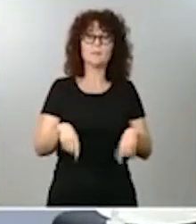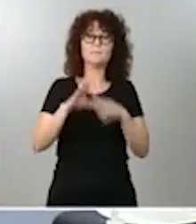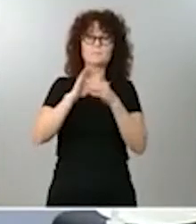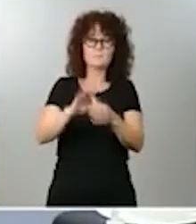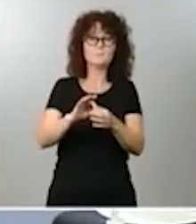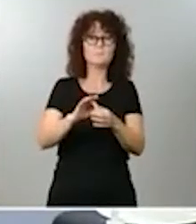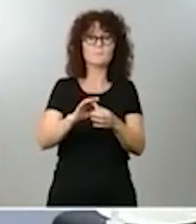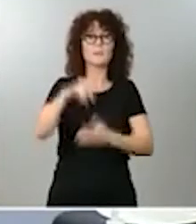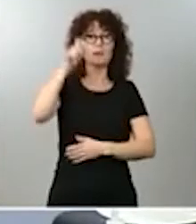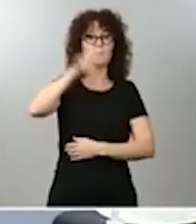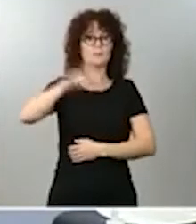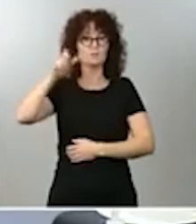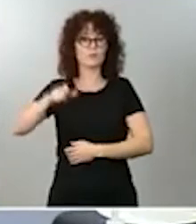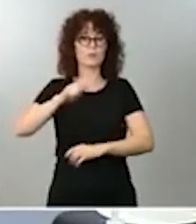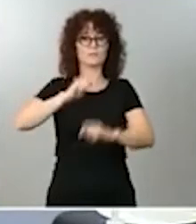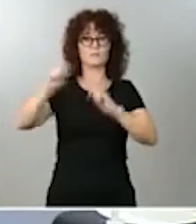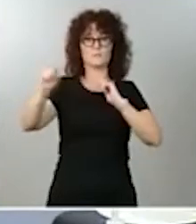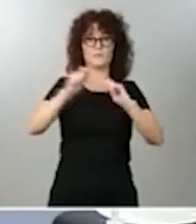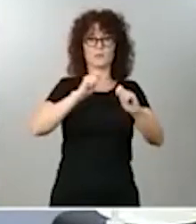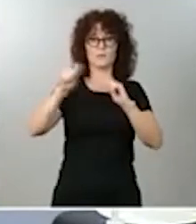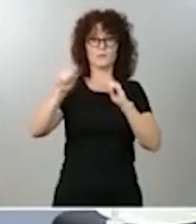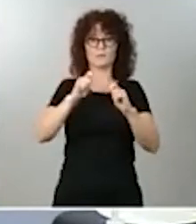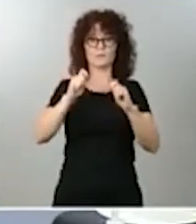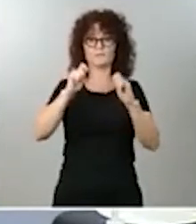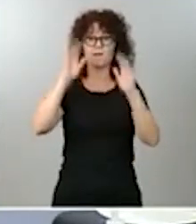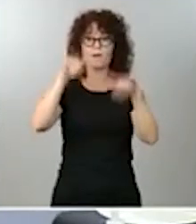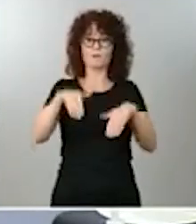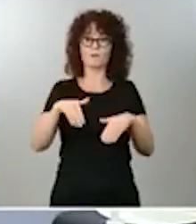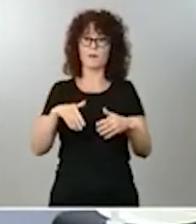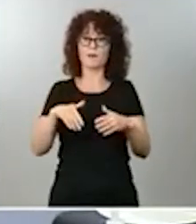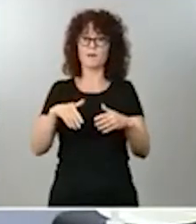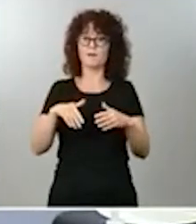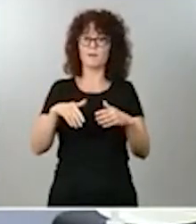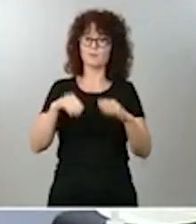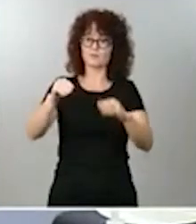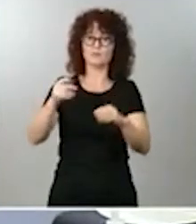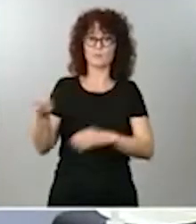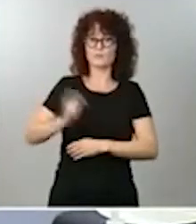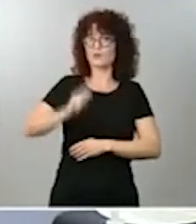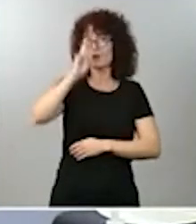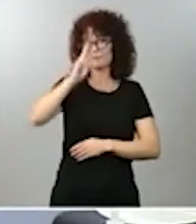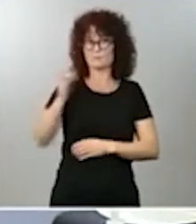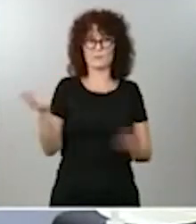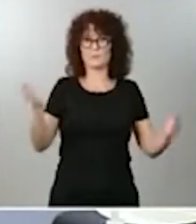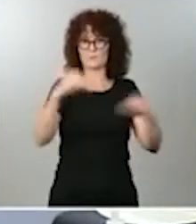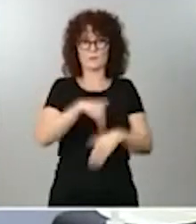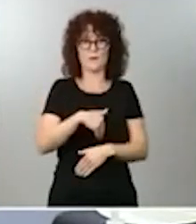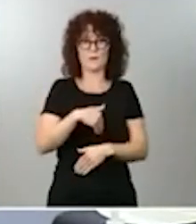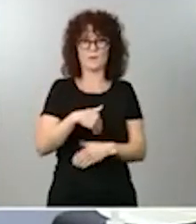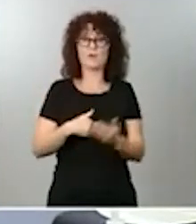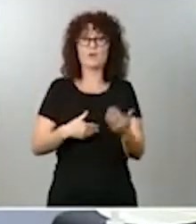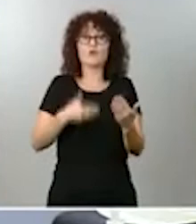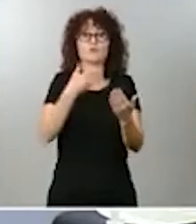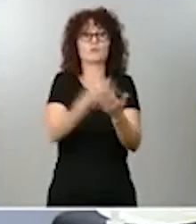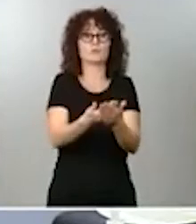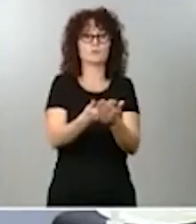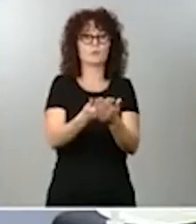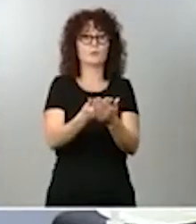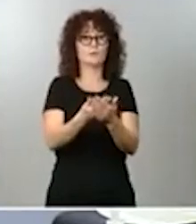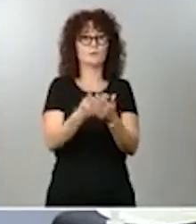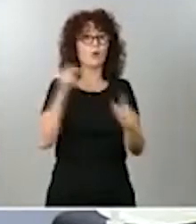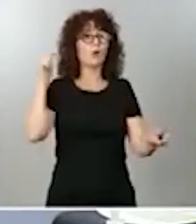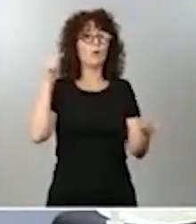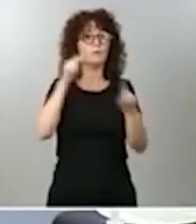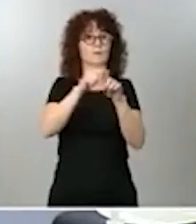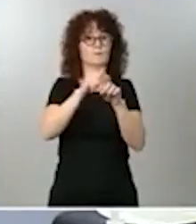periodistas que manchan el nombre de su profesión y que contribuyen a cumplir con el objetivo de esas cloacas, que no tenía